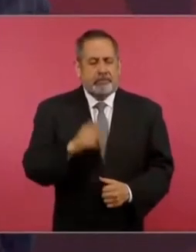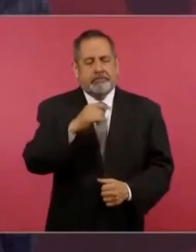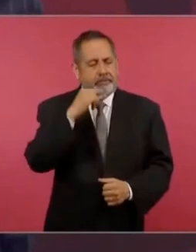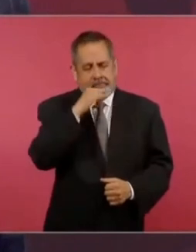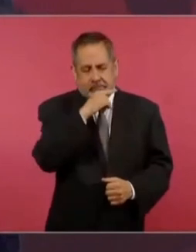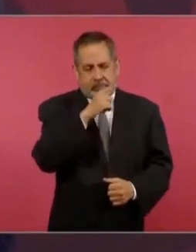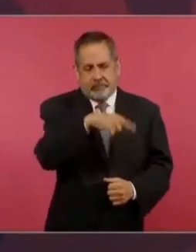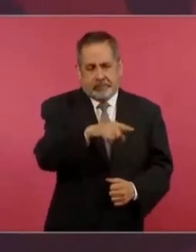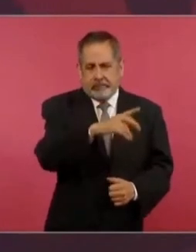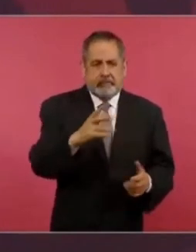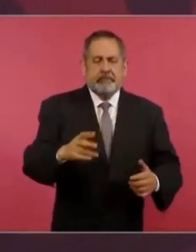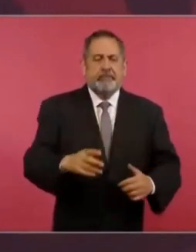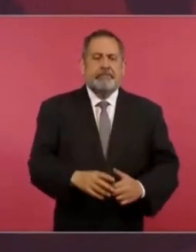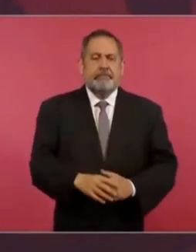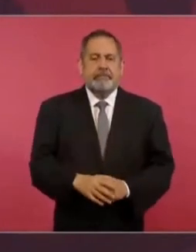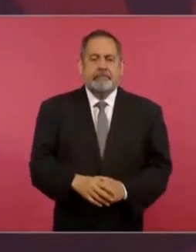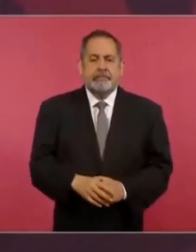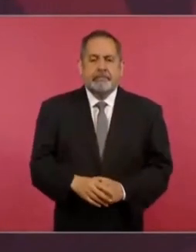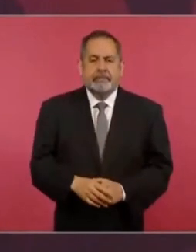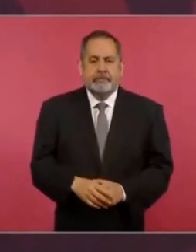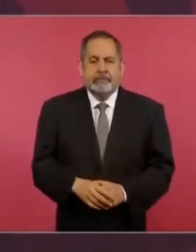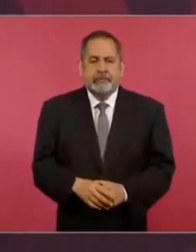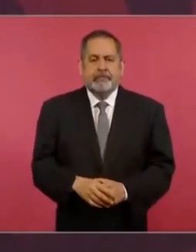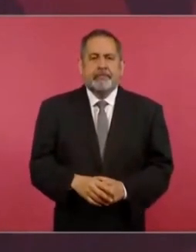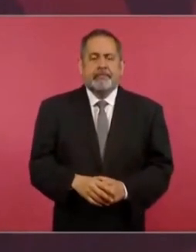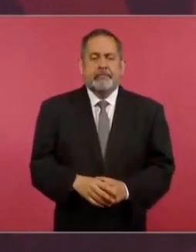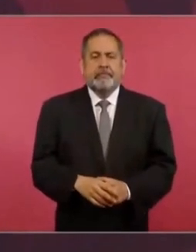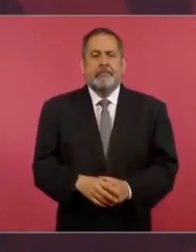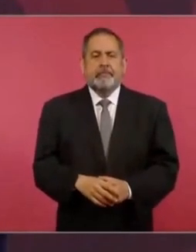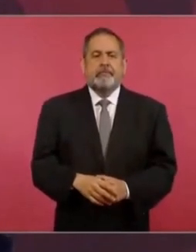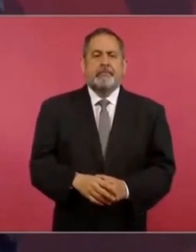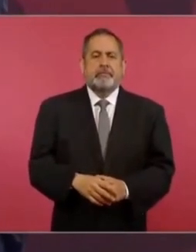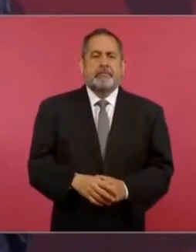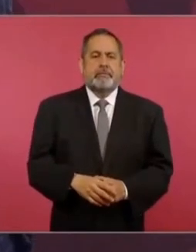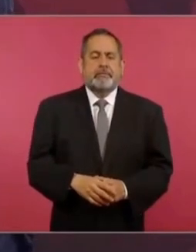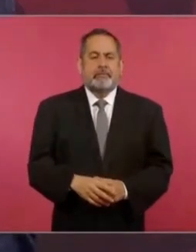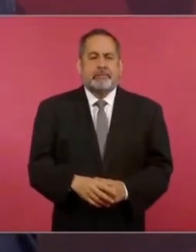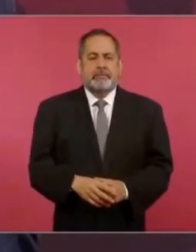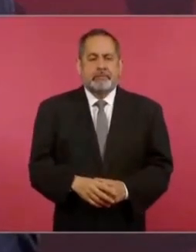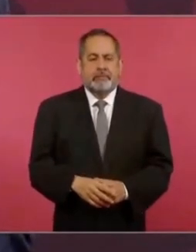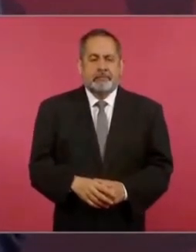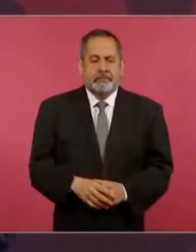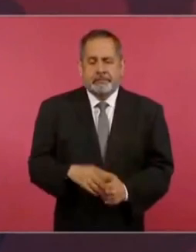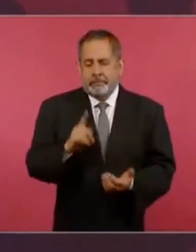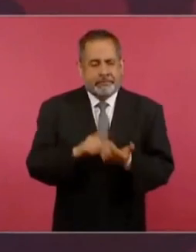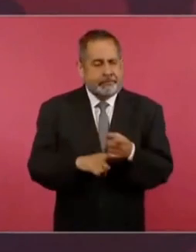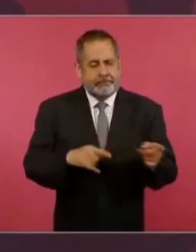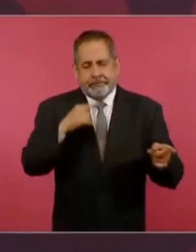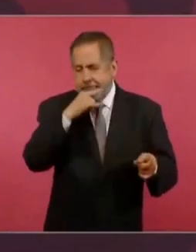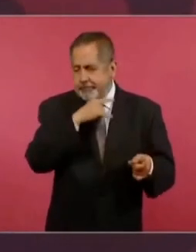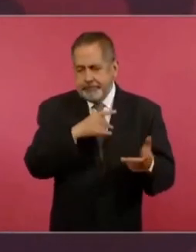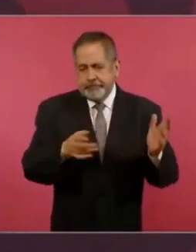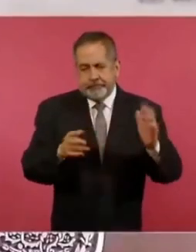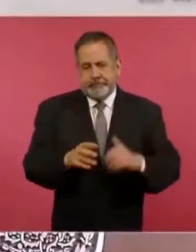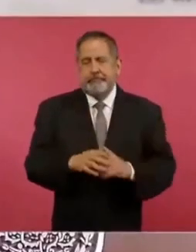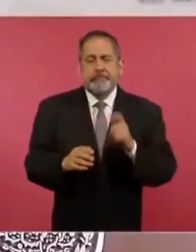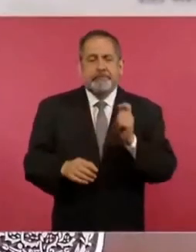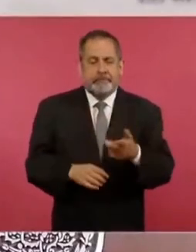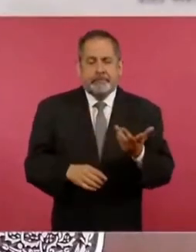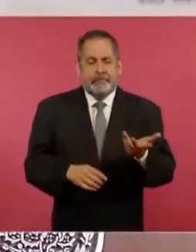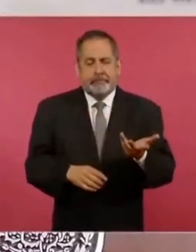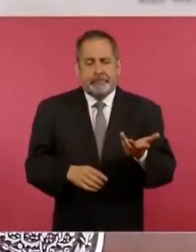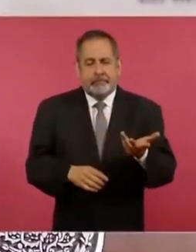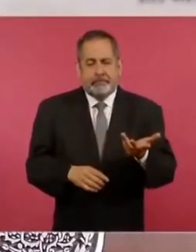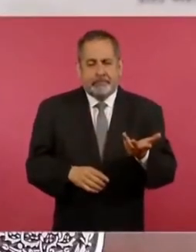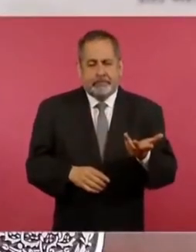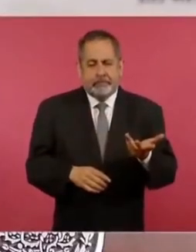con el hecho de